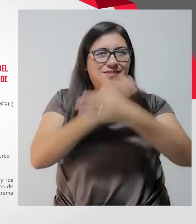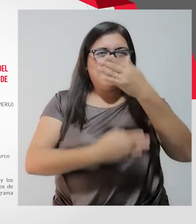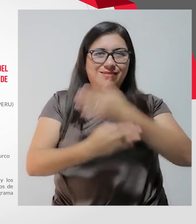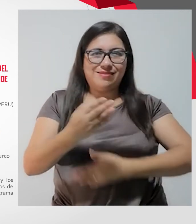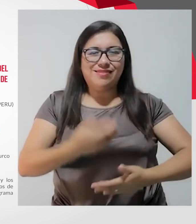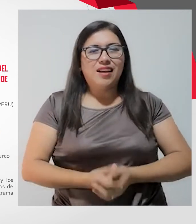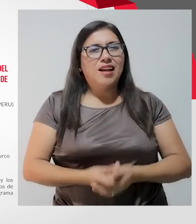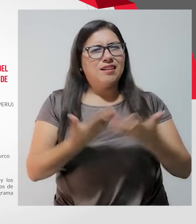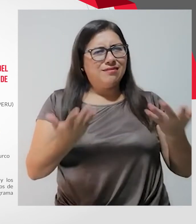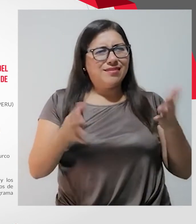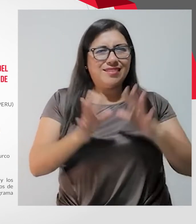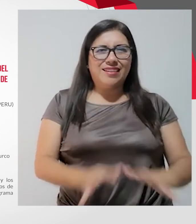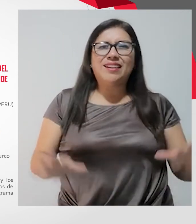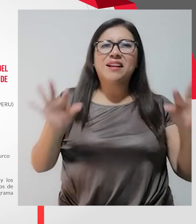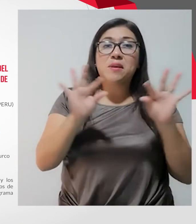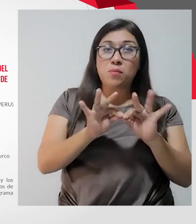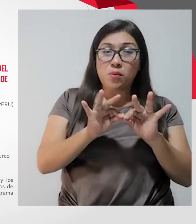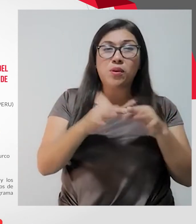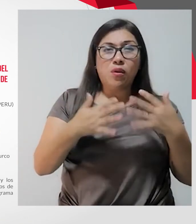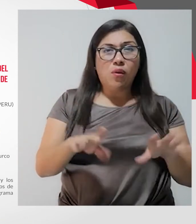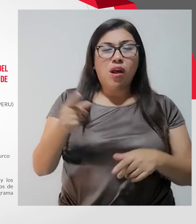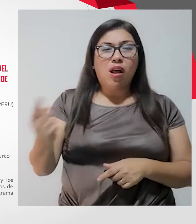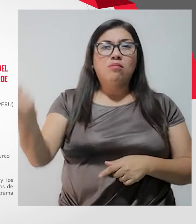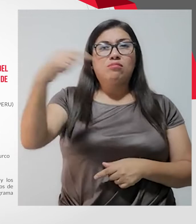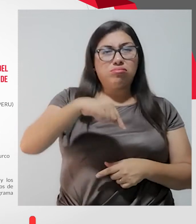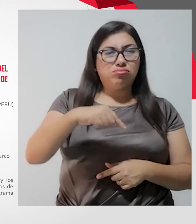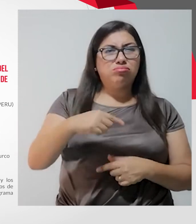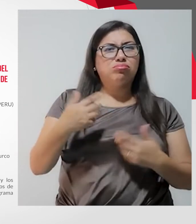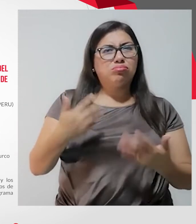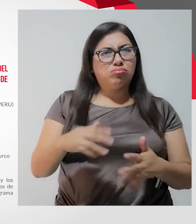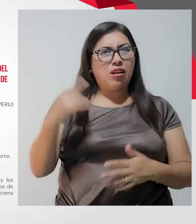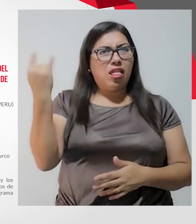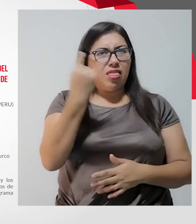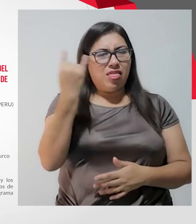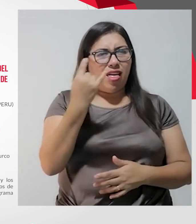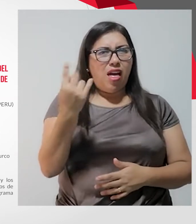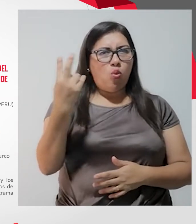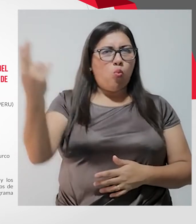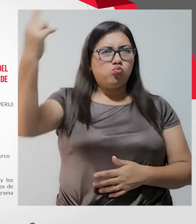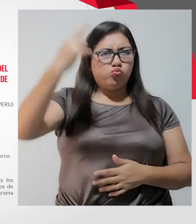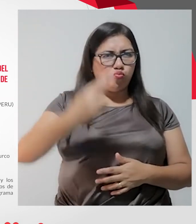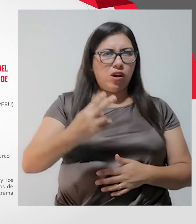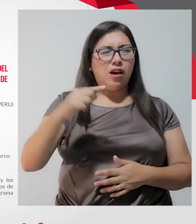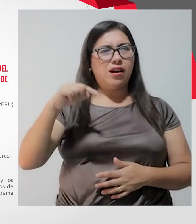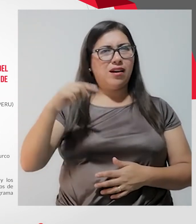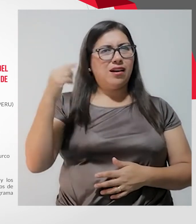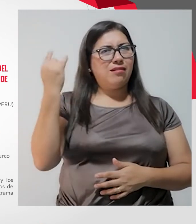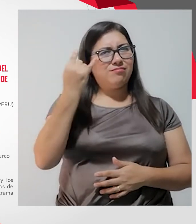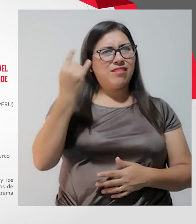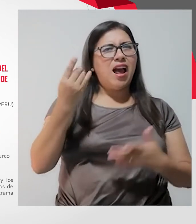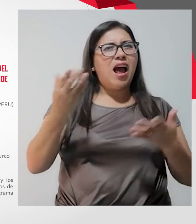y qué importante que hayan venido deportistas norteamericanos a